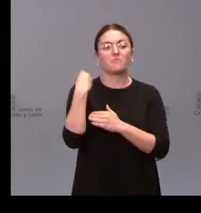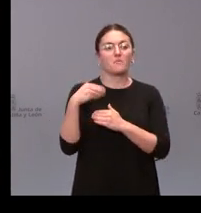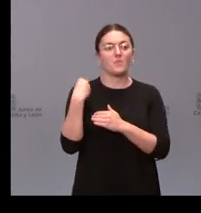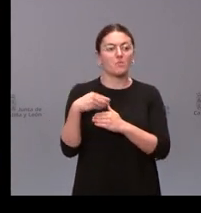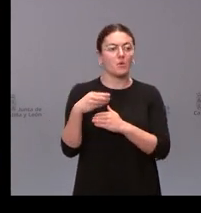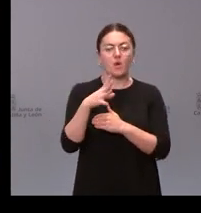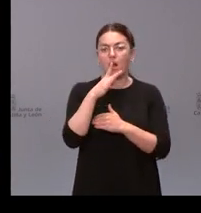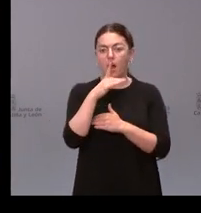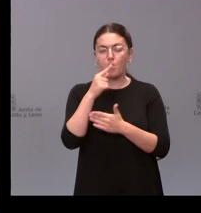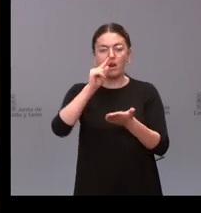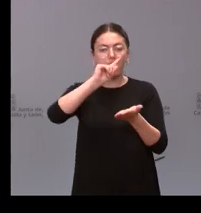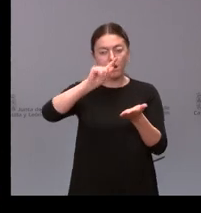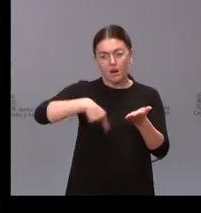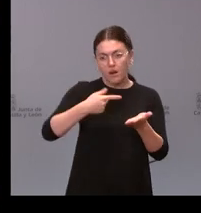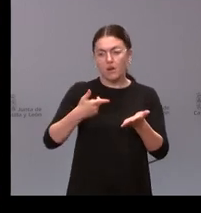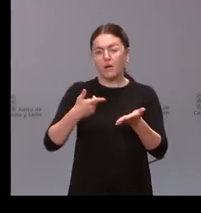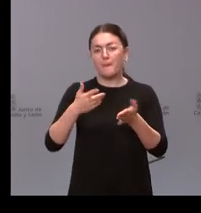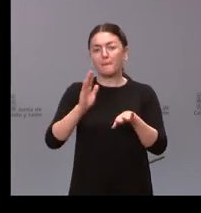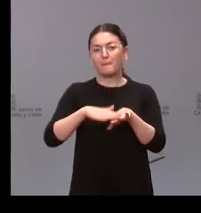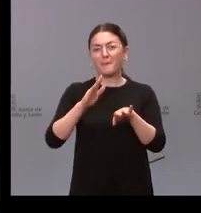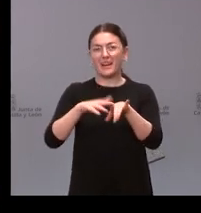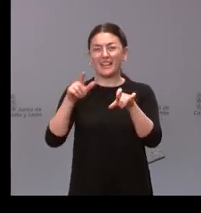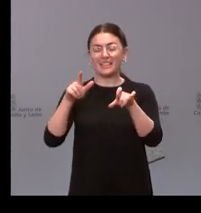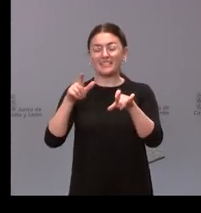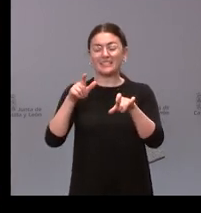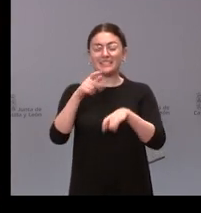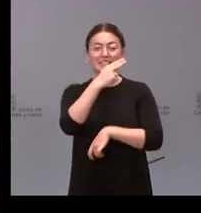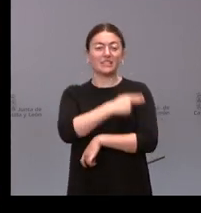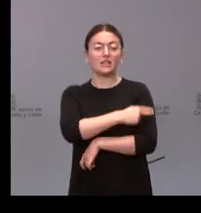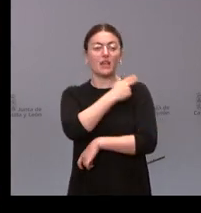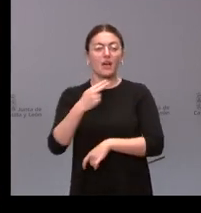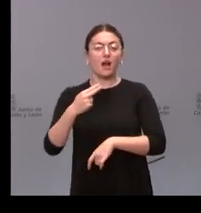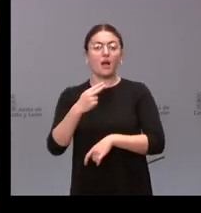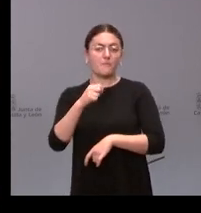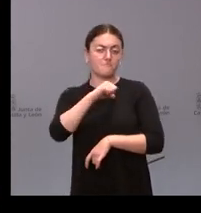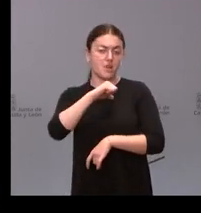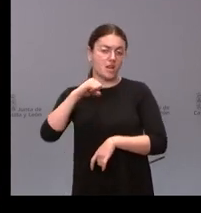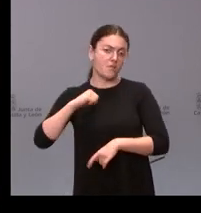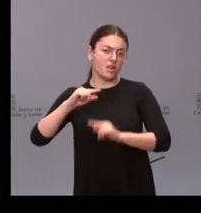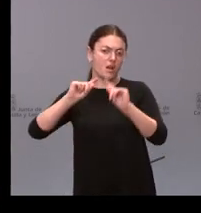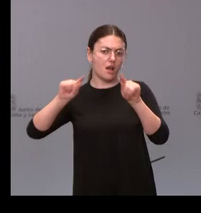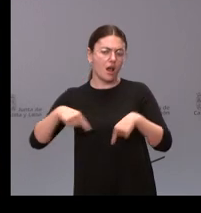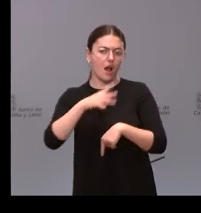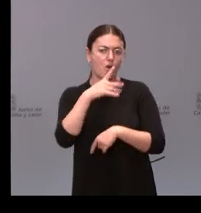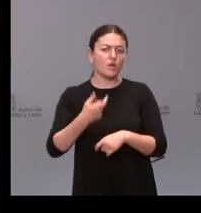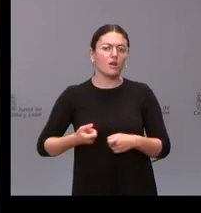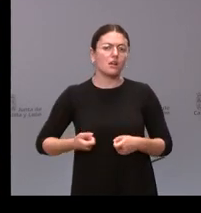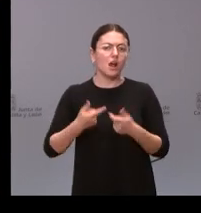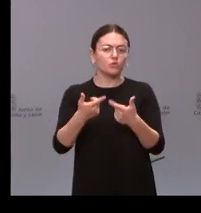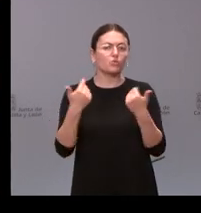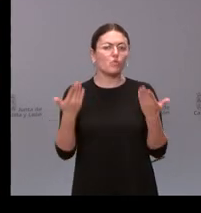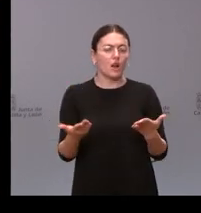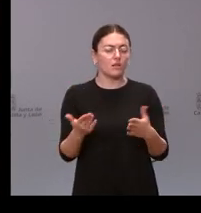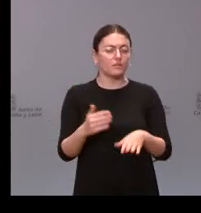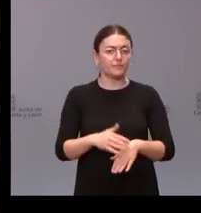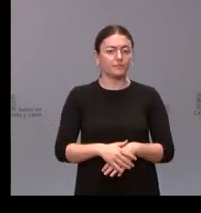cirúrgicas a la sanidad privada que estén ahora mismo en vigor y que estén encaminadas también a la eliminación o